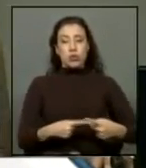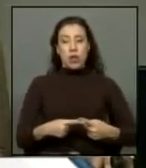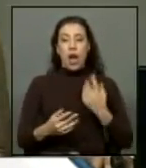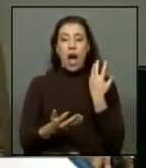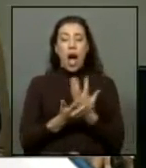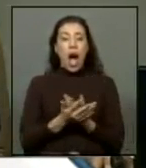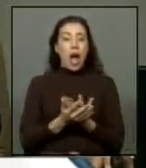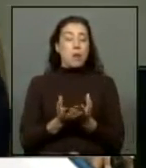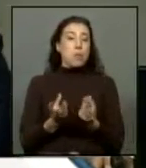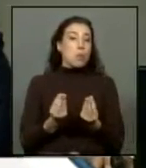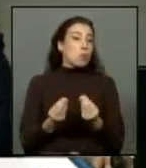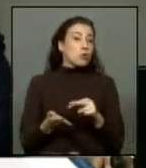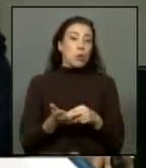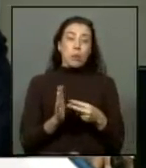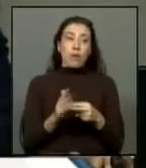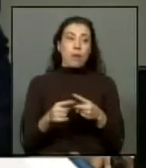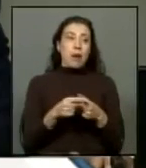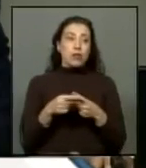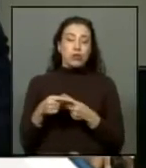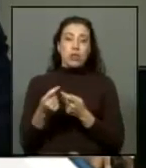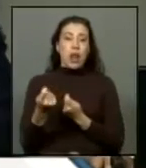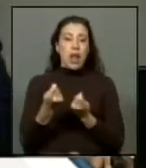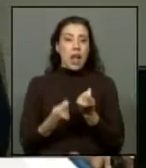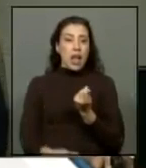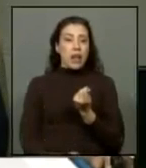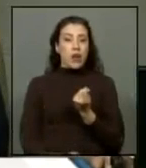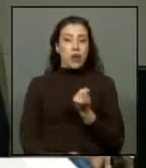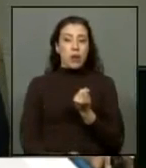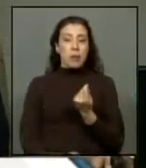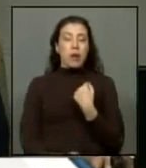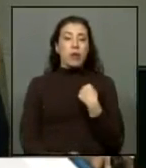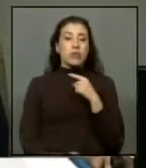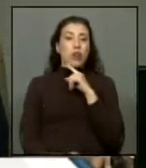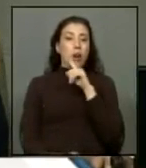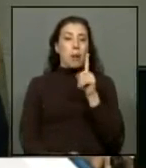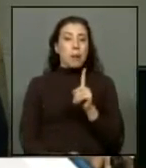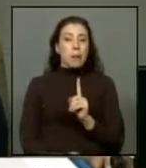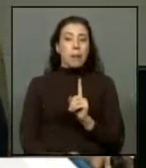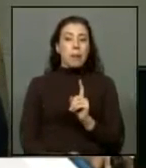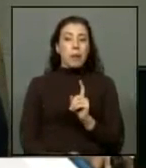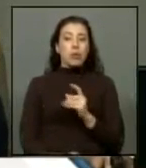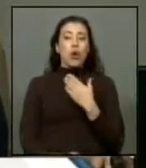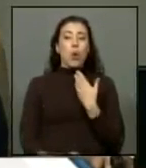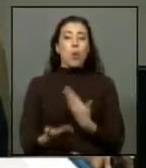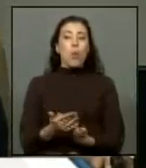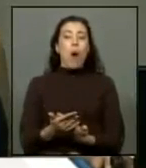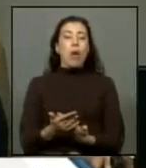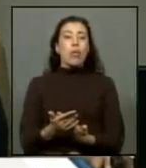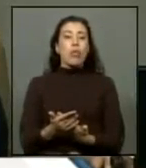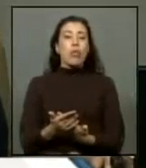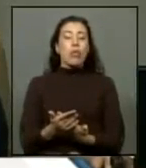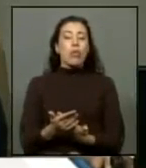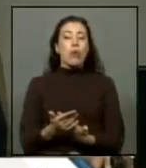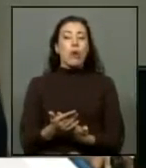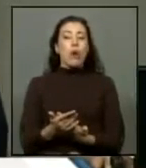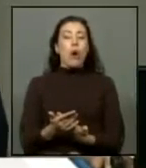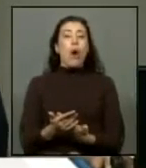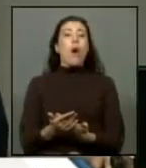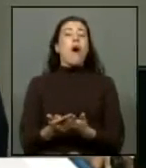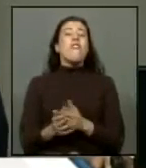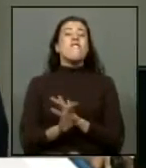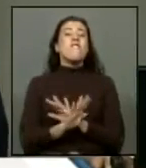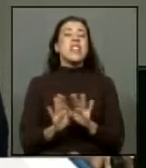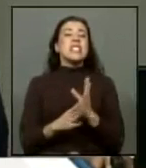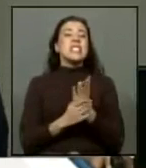sinnúmero de problemas sociales económicos y la pregunta es ¿cuándo va a ser el minuto que vamos a poner punto final